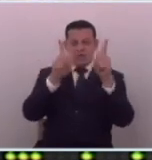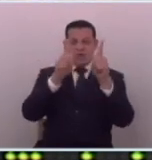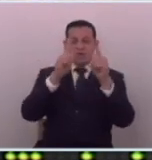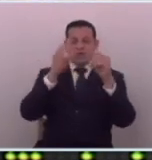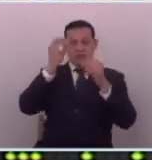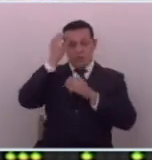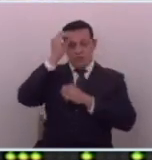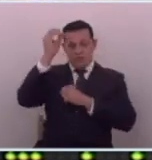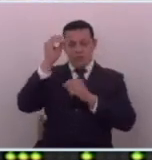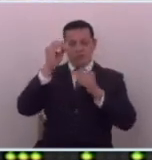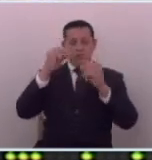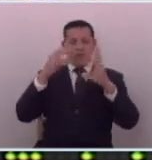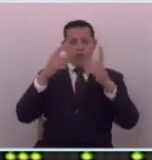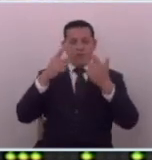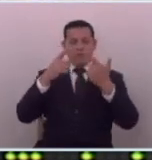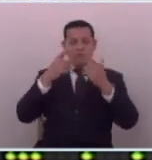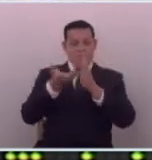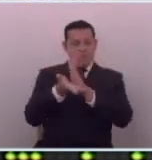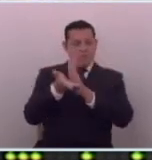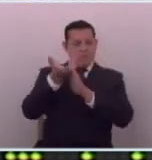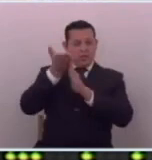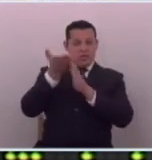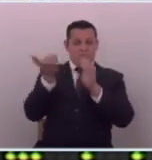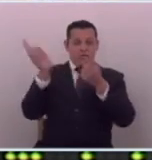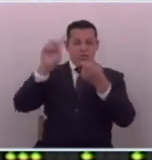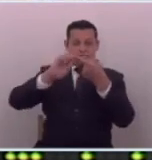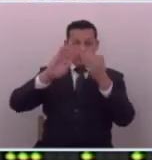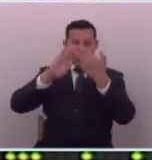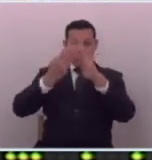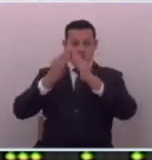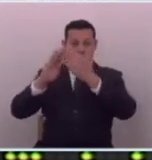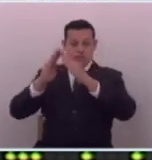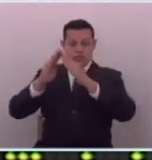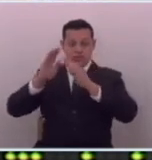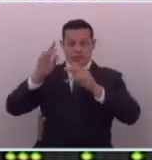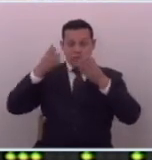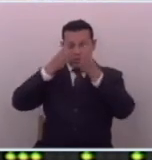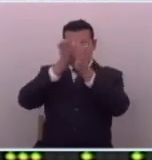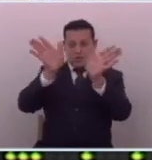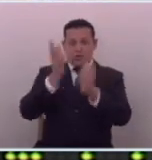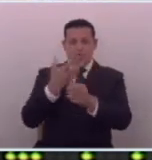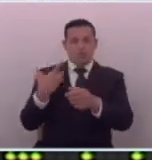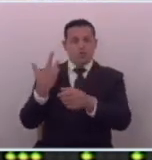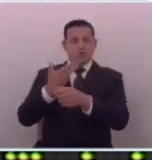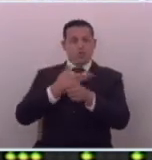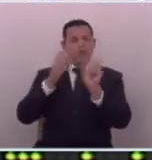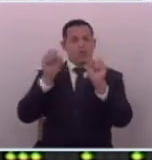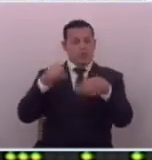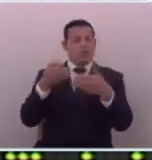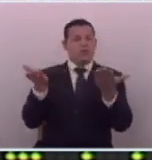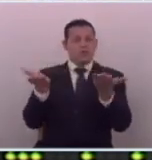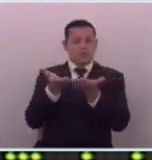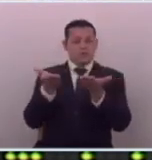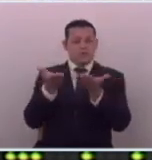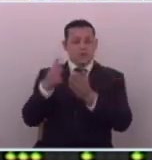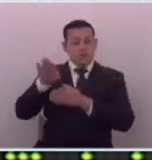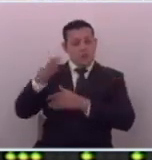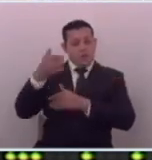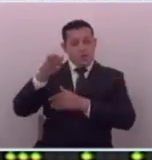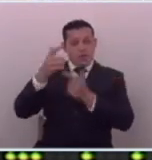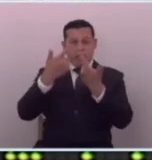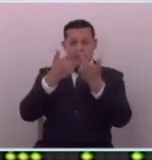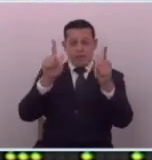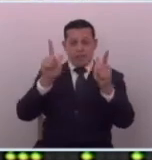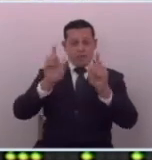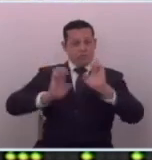también se extiende hacia la ciudadanía en general y nosotros por ejemplo podemos hacer uso de esta